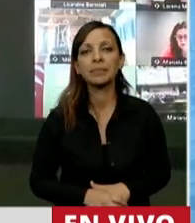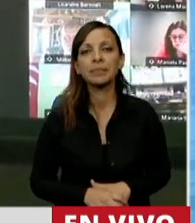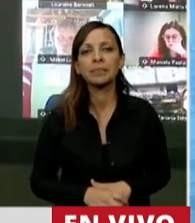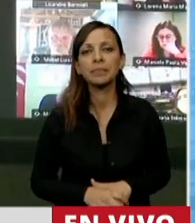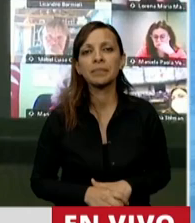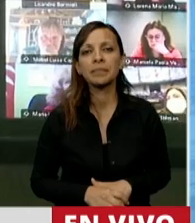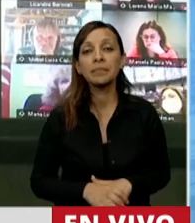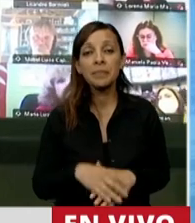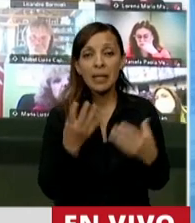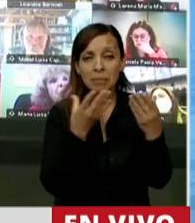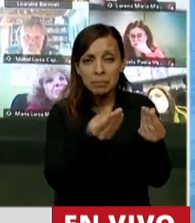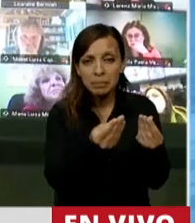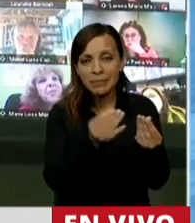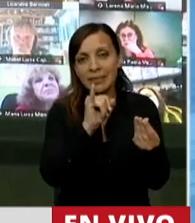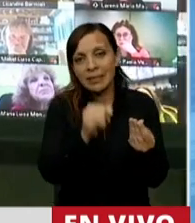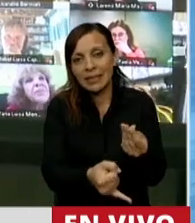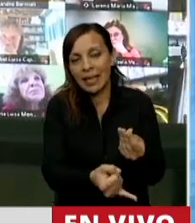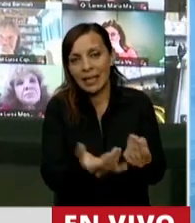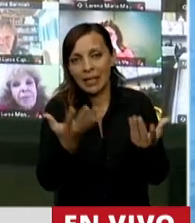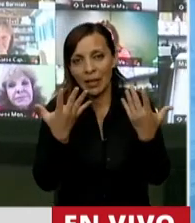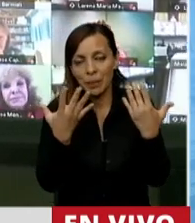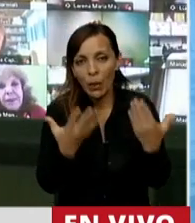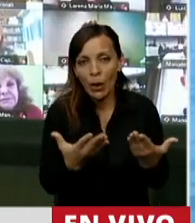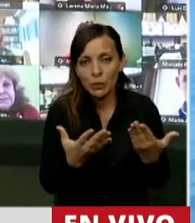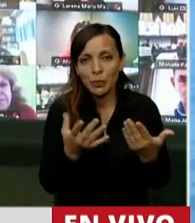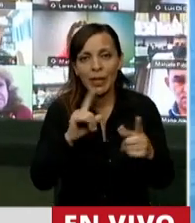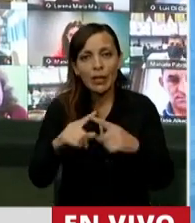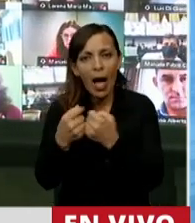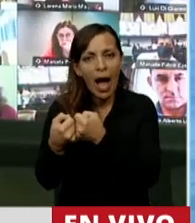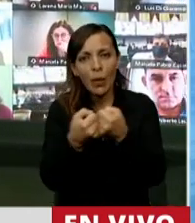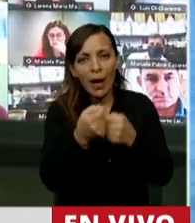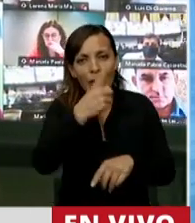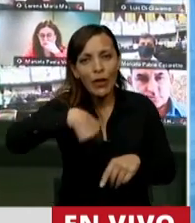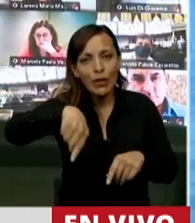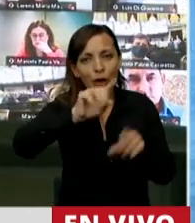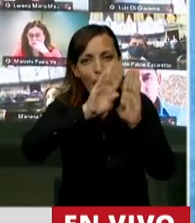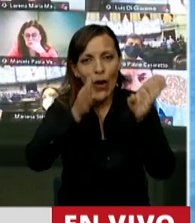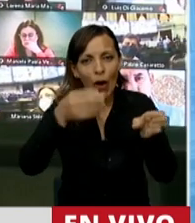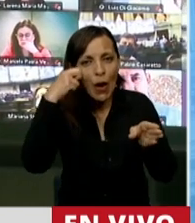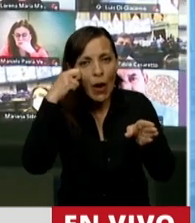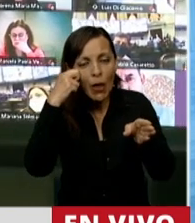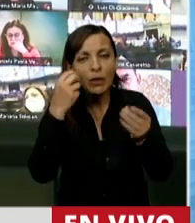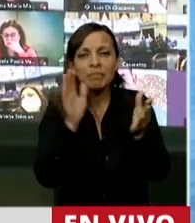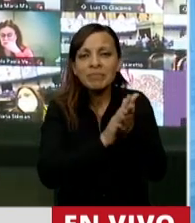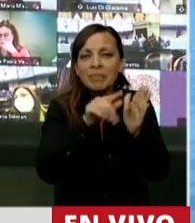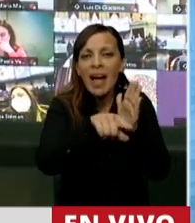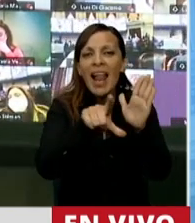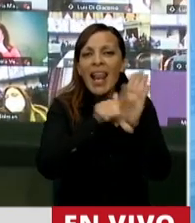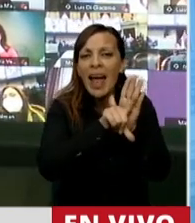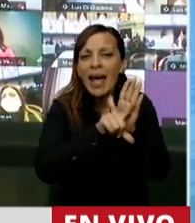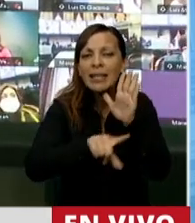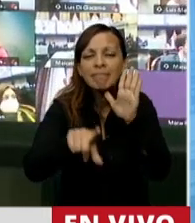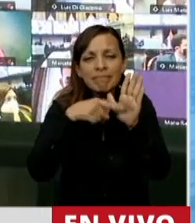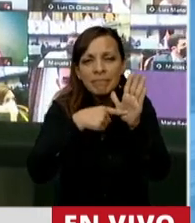¿cómo no la vamos a acompañar? ¿Cómo no nos vamos a poner de acuerdo en este recinto en una ley que busca